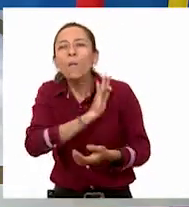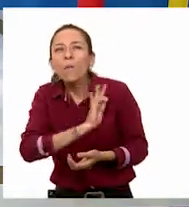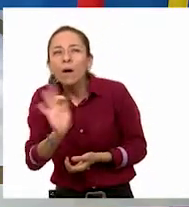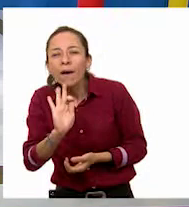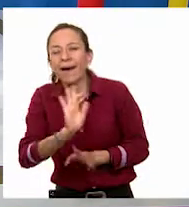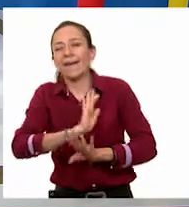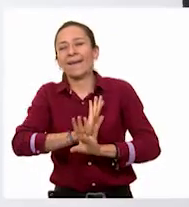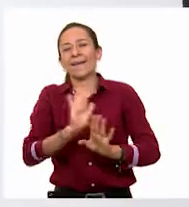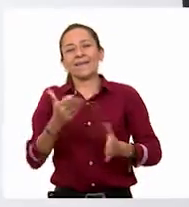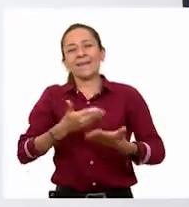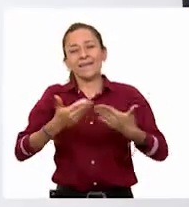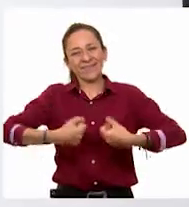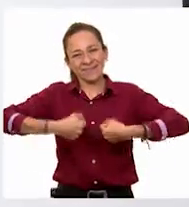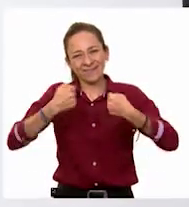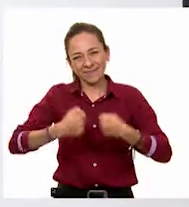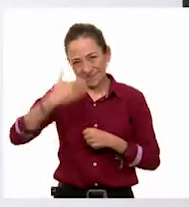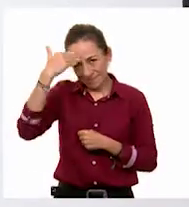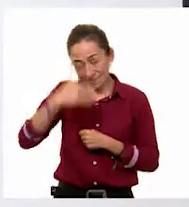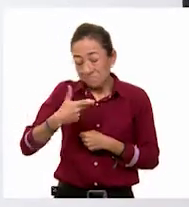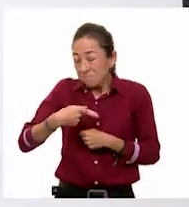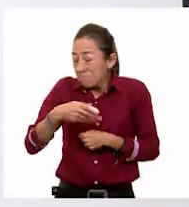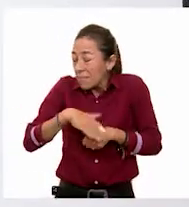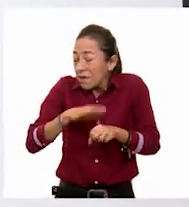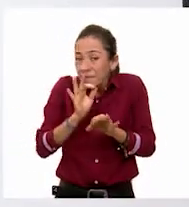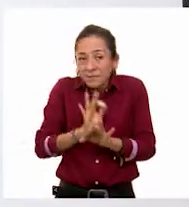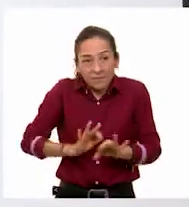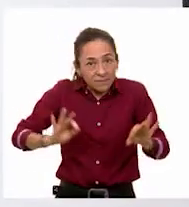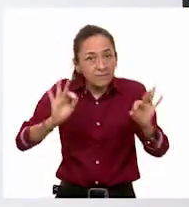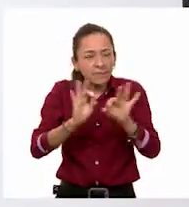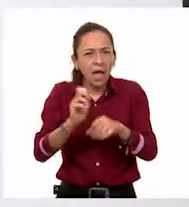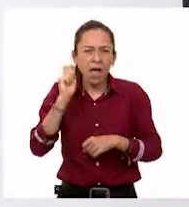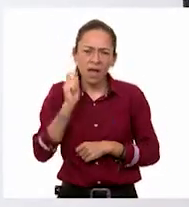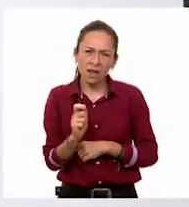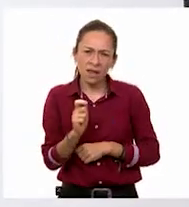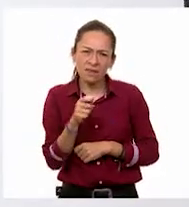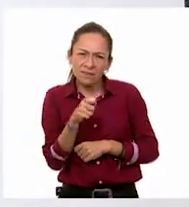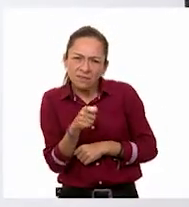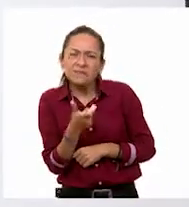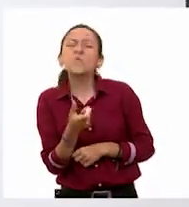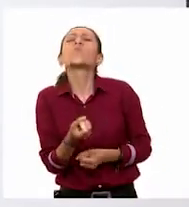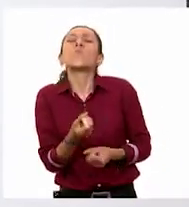es que pude interpretar el porcentaje de una cantidad.